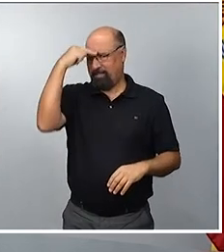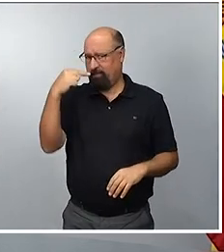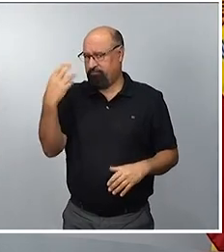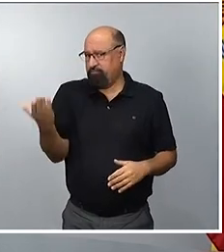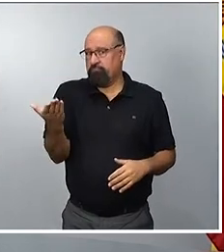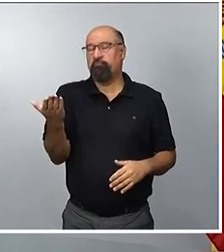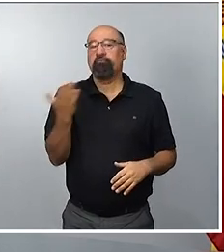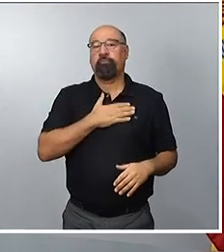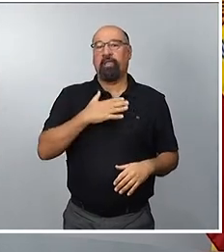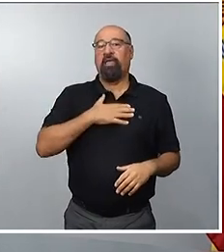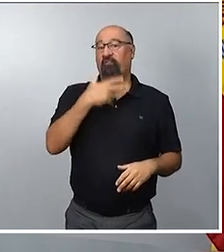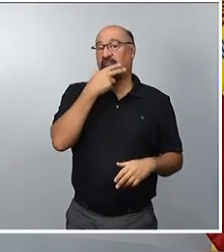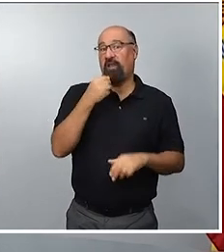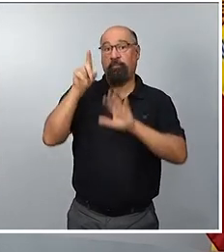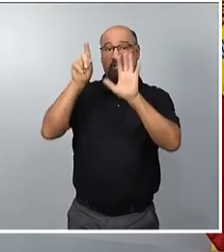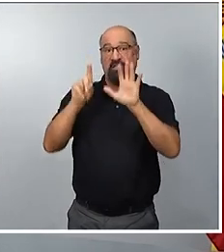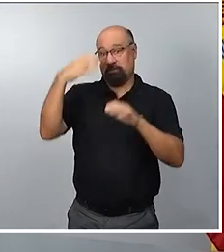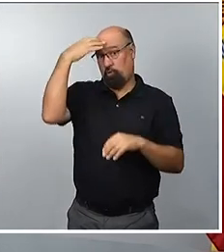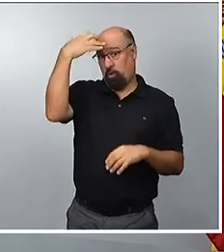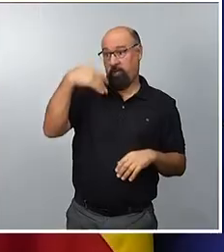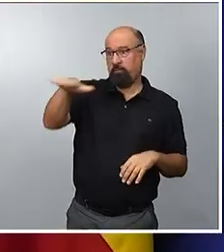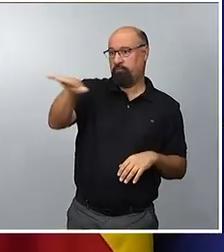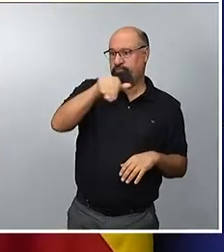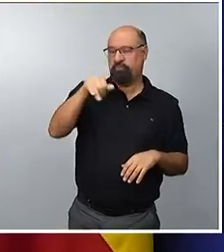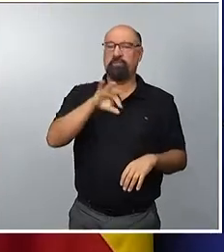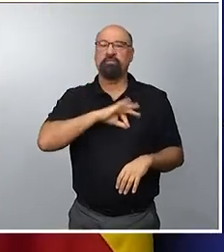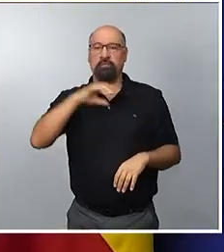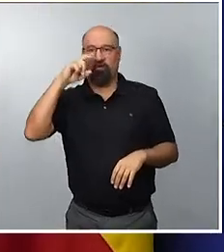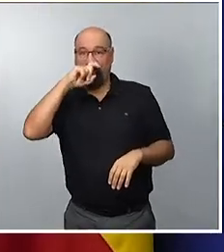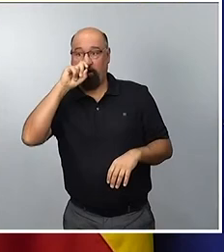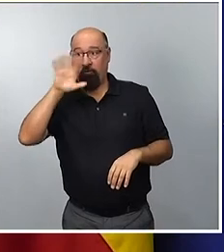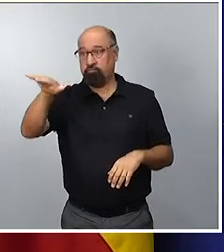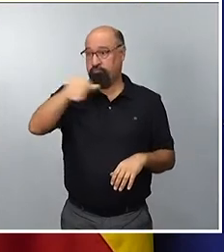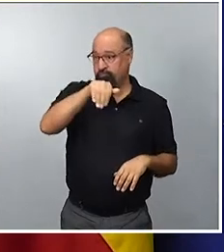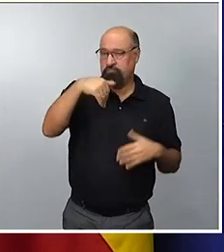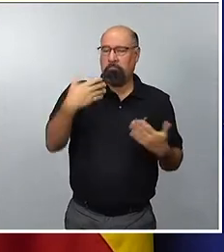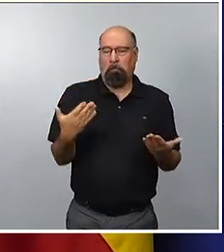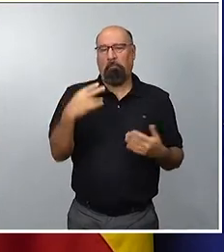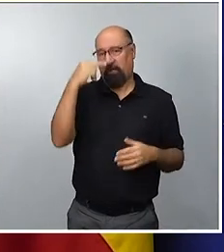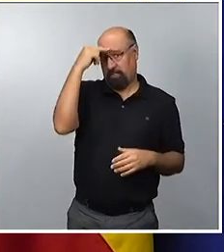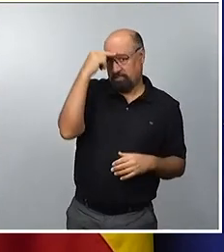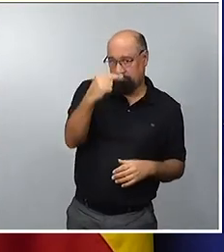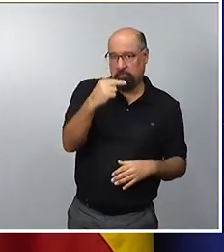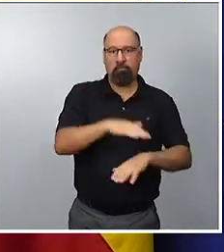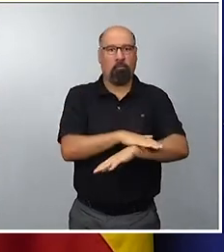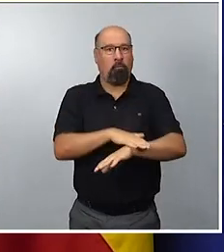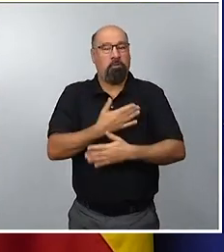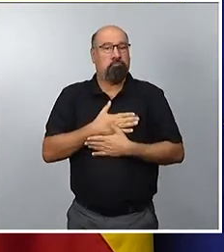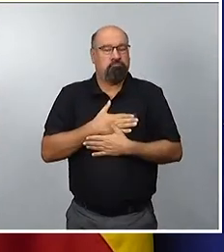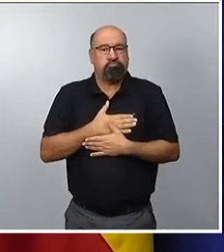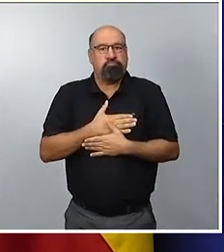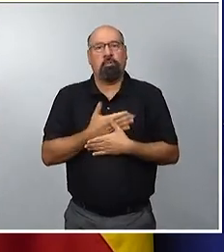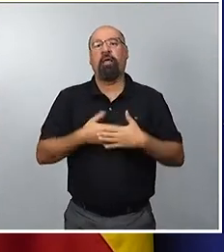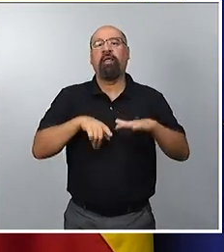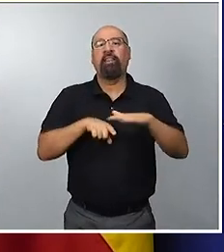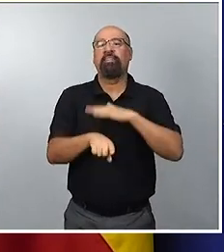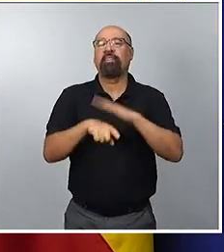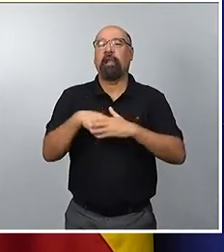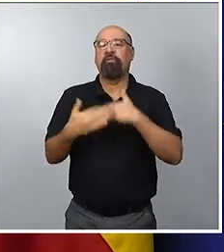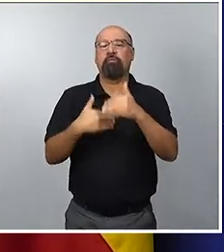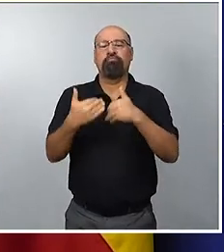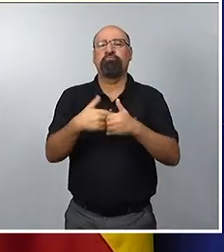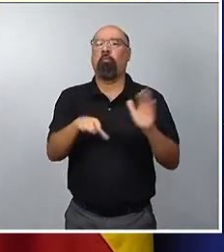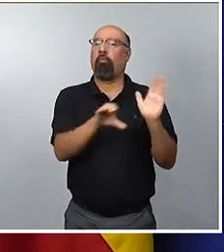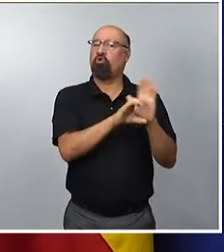el encargo del jefe del Estado, respeta el trámite constitucional, valoramos este encuentro con